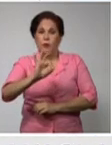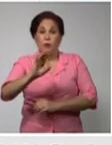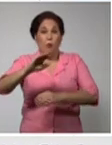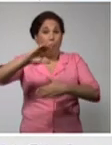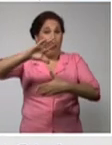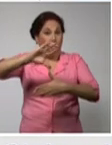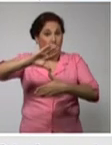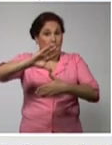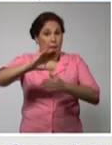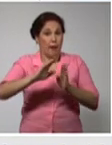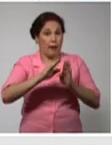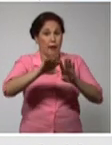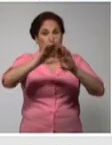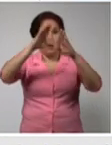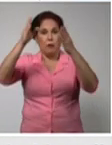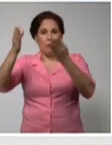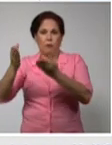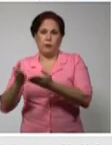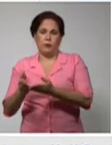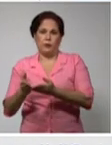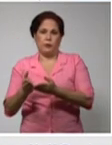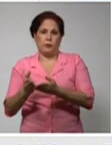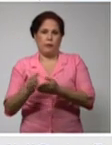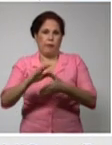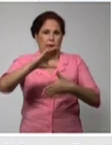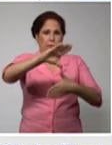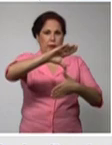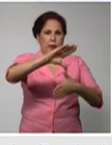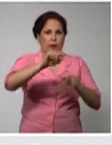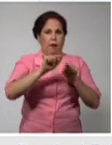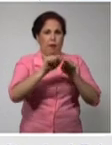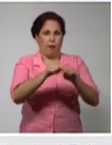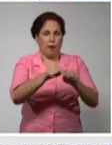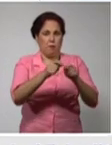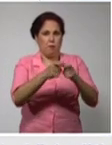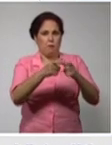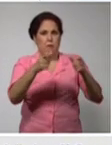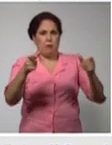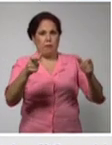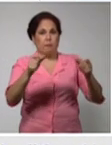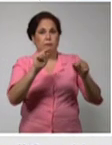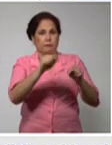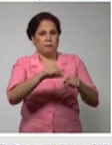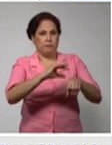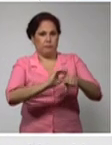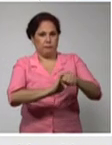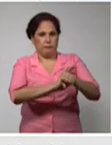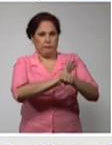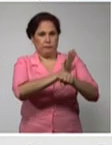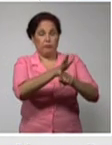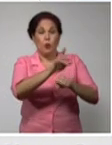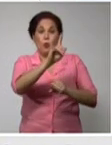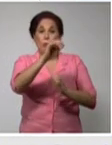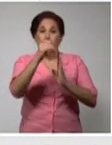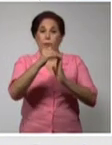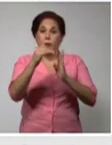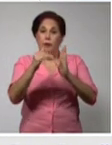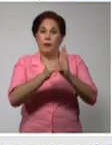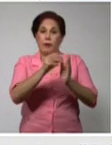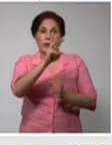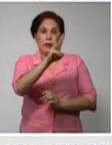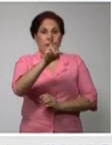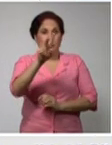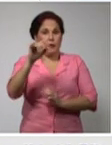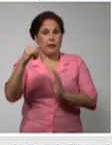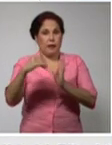los casos reportados en el mundo una cifra elevada de casos activos 9 millones 326